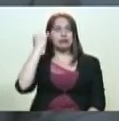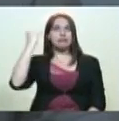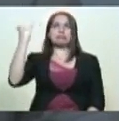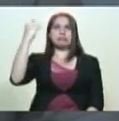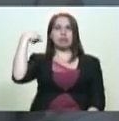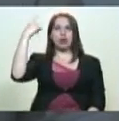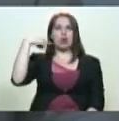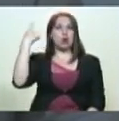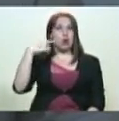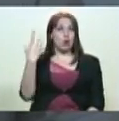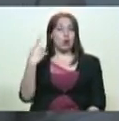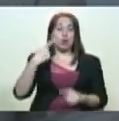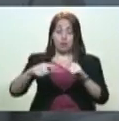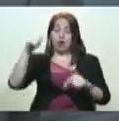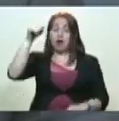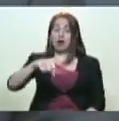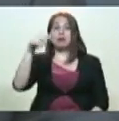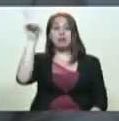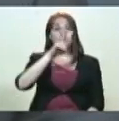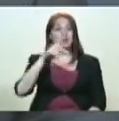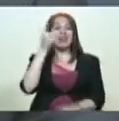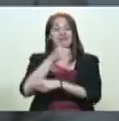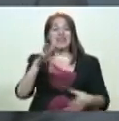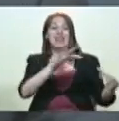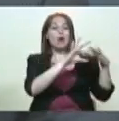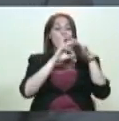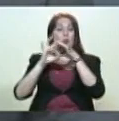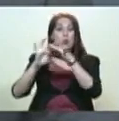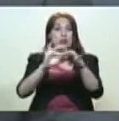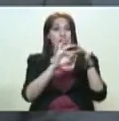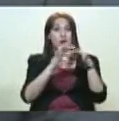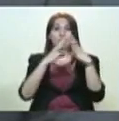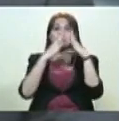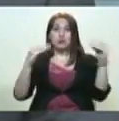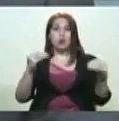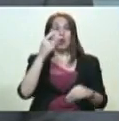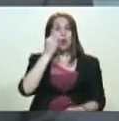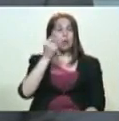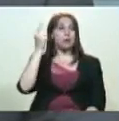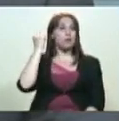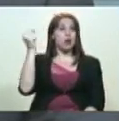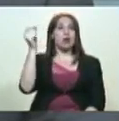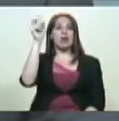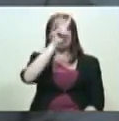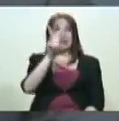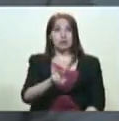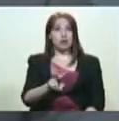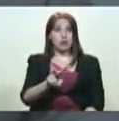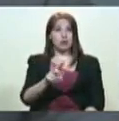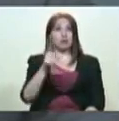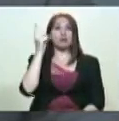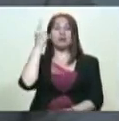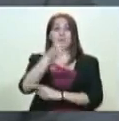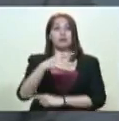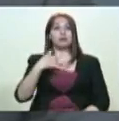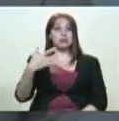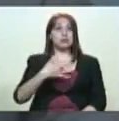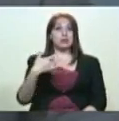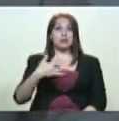alocadas, pero aquí en Venezuela es momento de unidad y de cohesión. Todas las venezolanas y todos los venezolanos nos debemos sentir